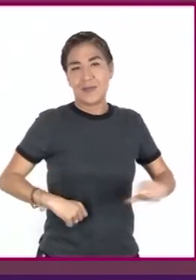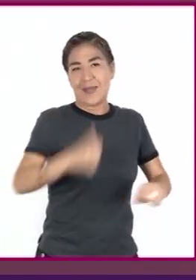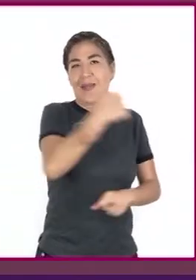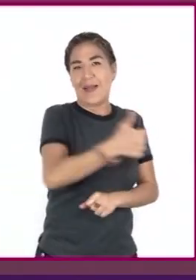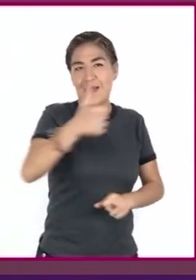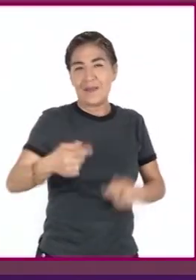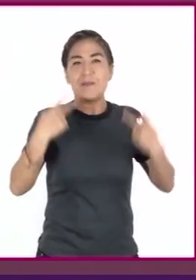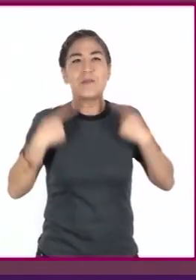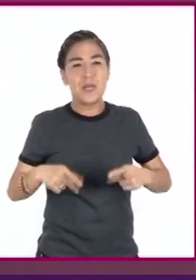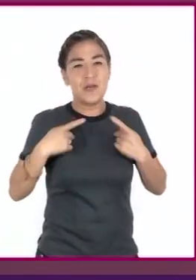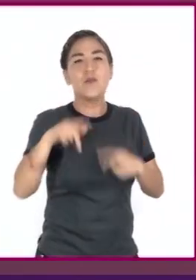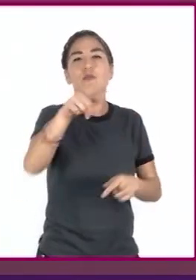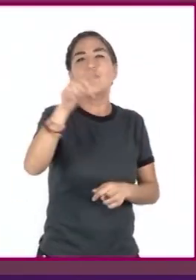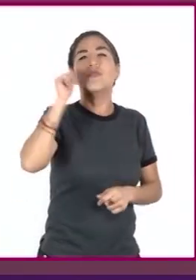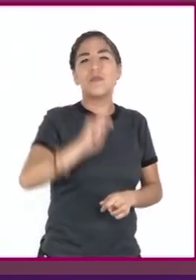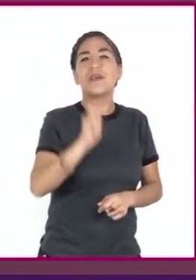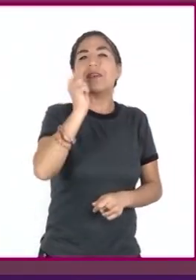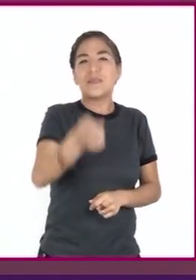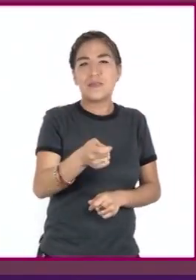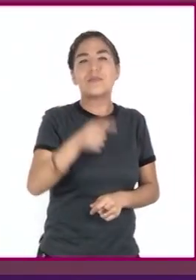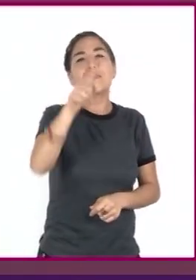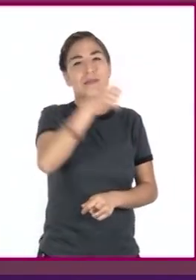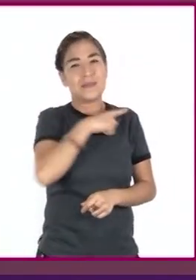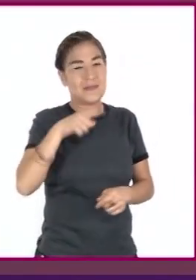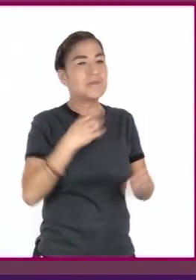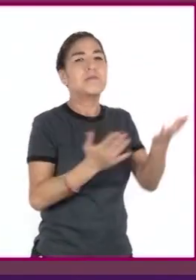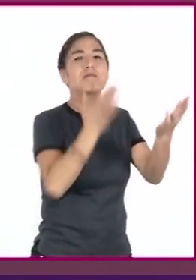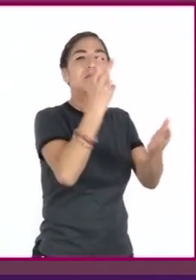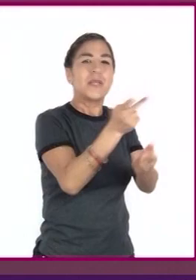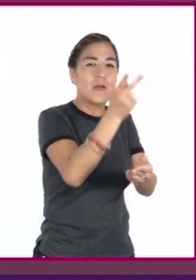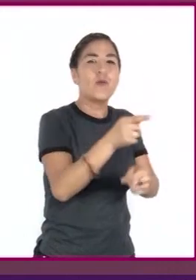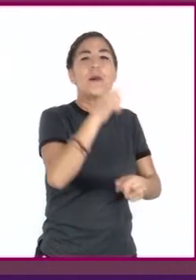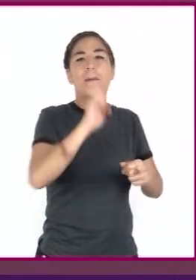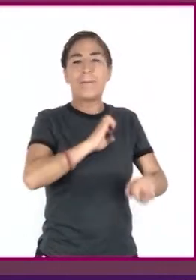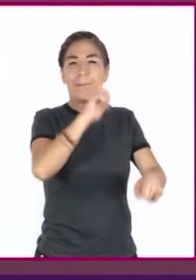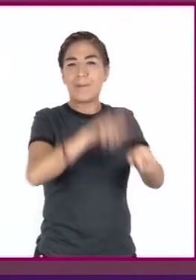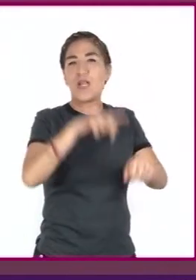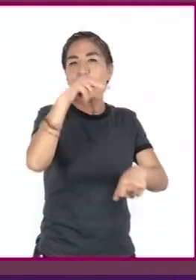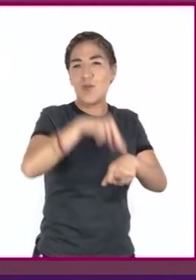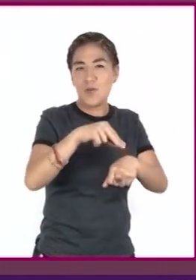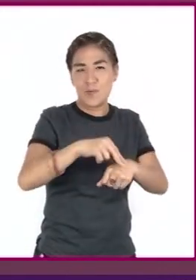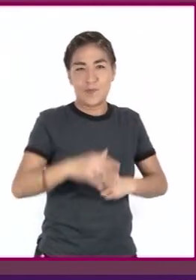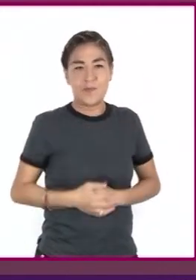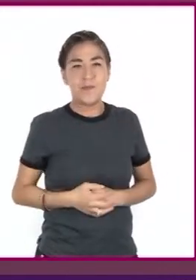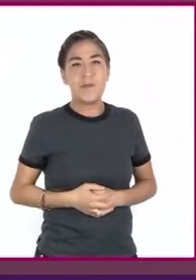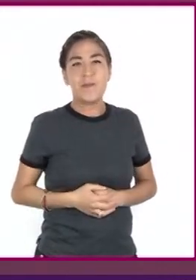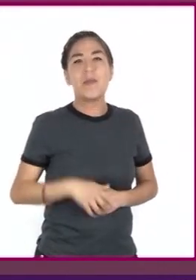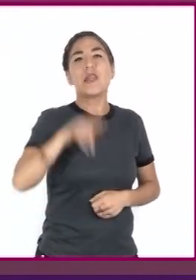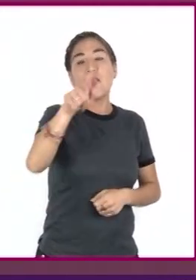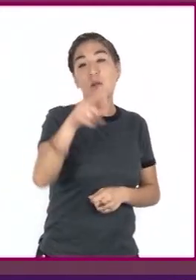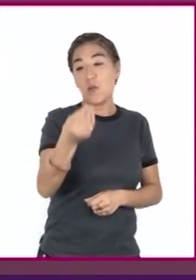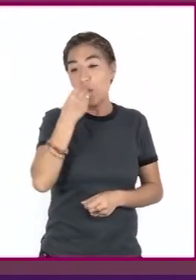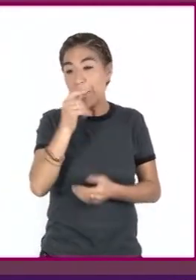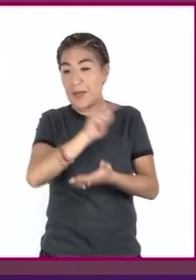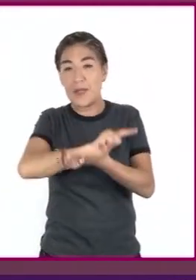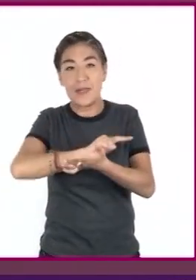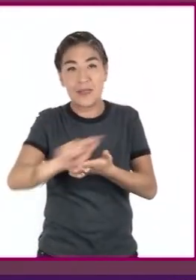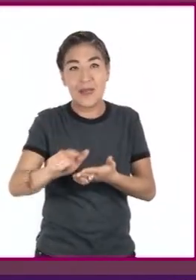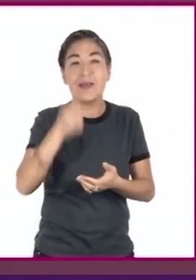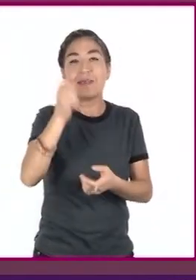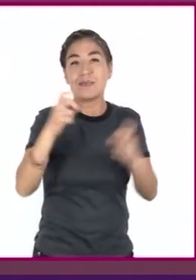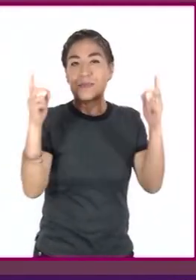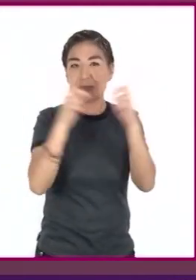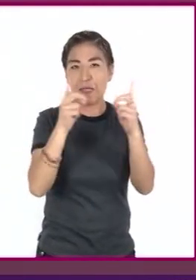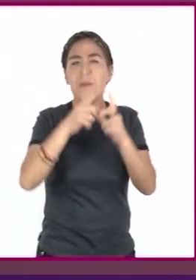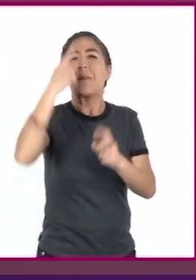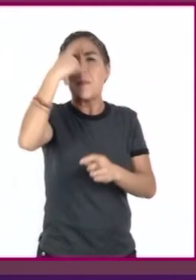persona. Siempre será mejor consultar con un especialista. Preferir los alimentos naturales en nuestra dieta